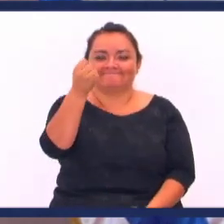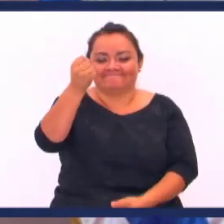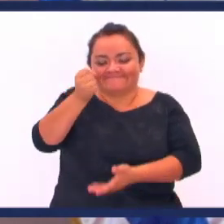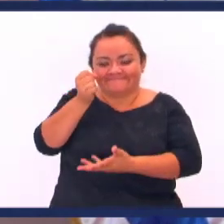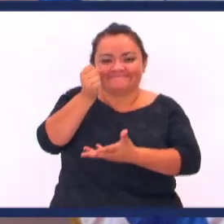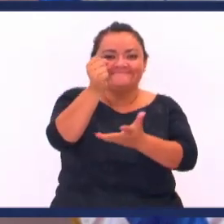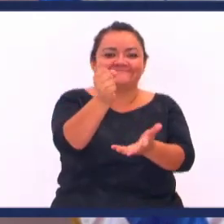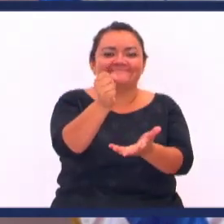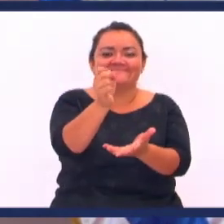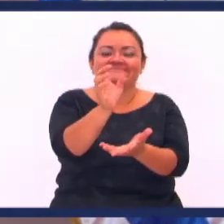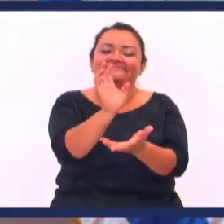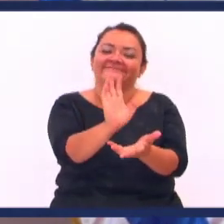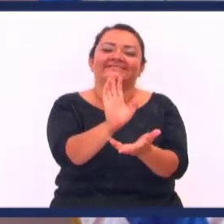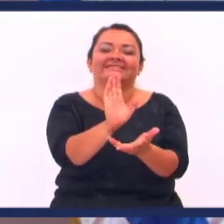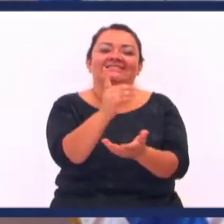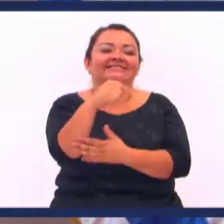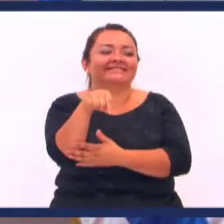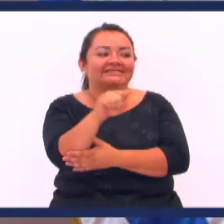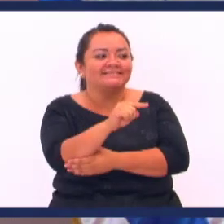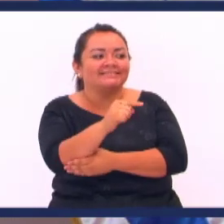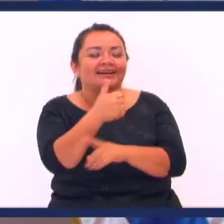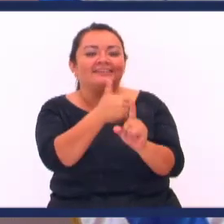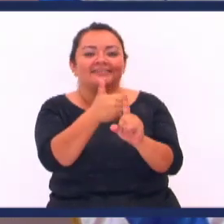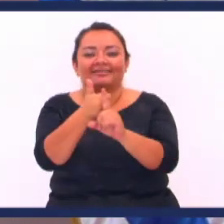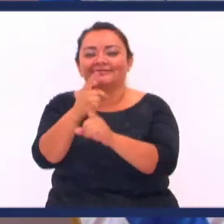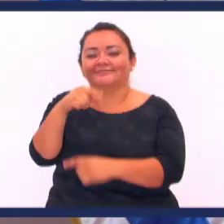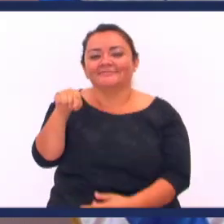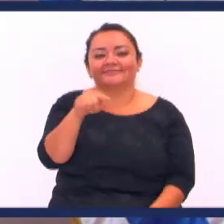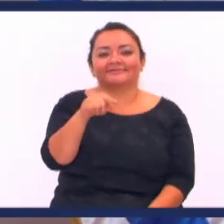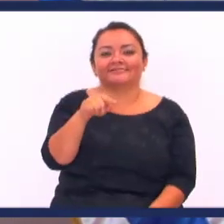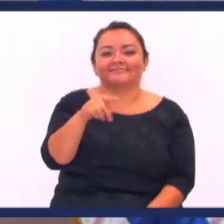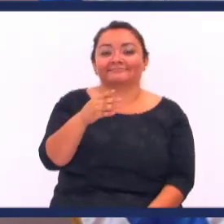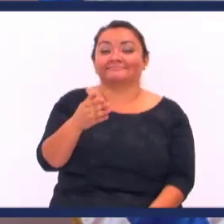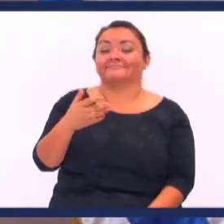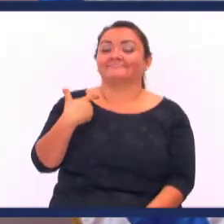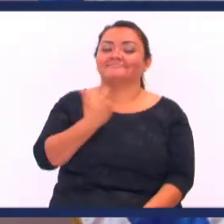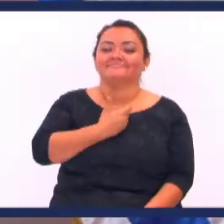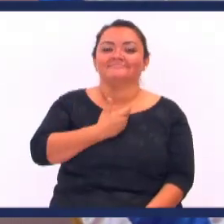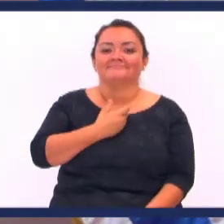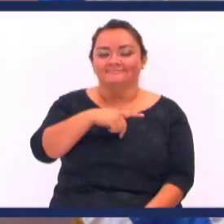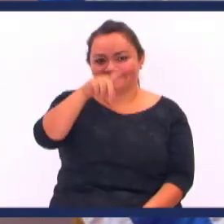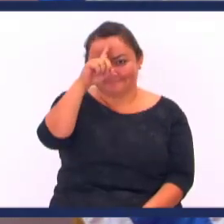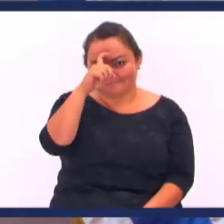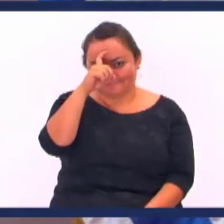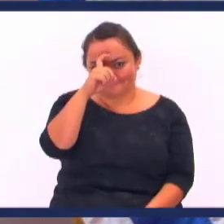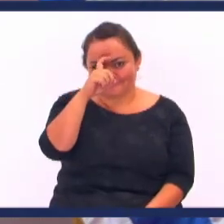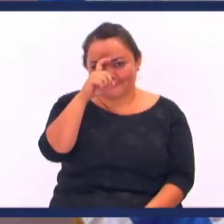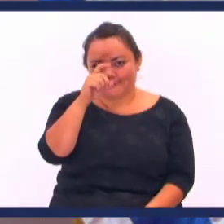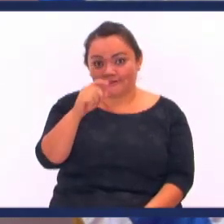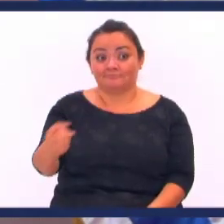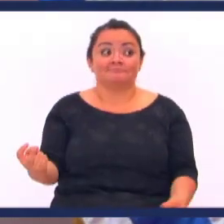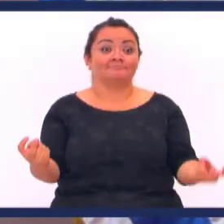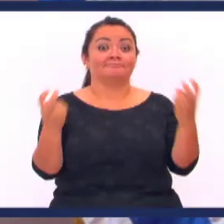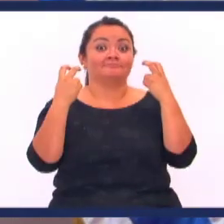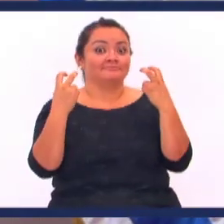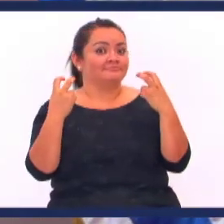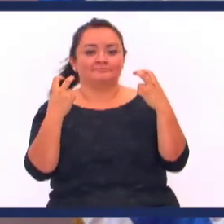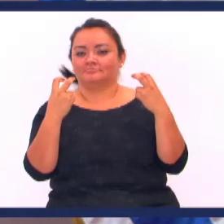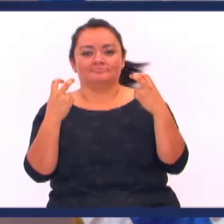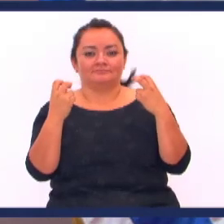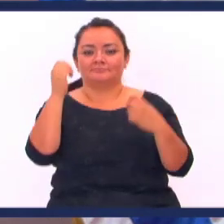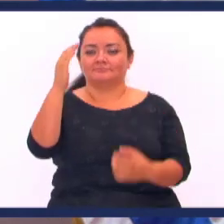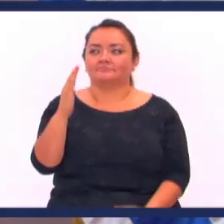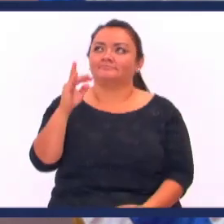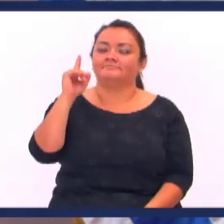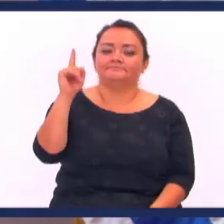Y recompensar A cada uno de nosotros Según nuestras obras No por nuestras obras La obra de